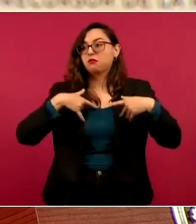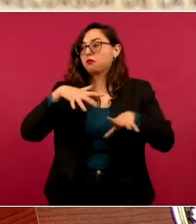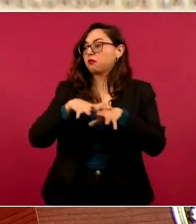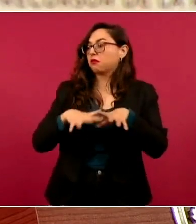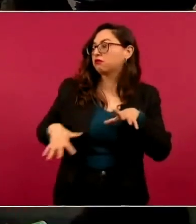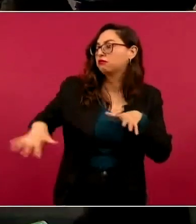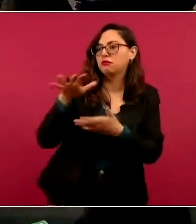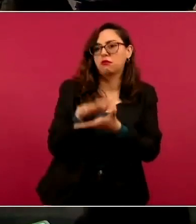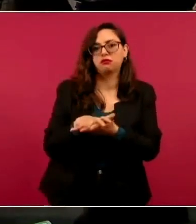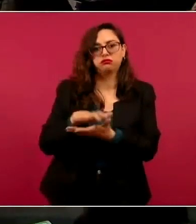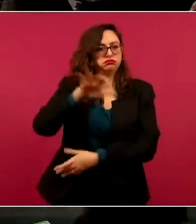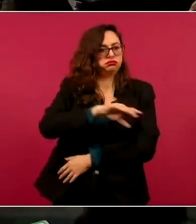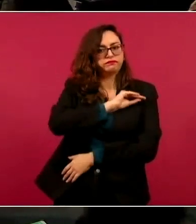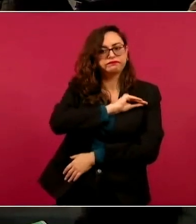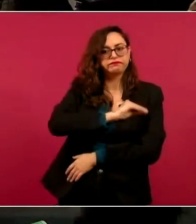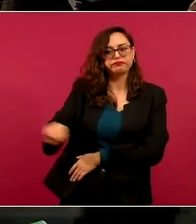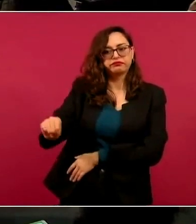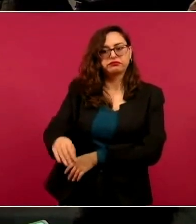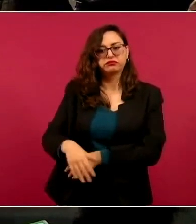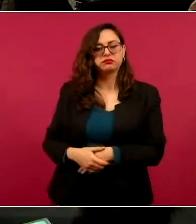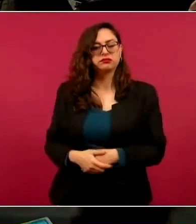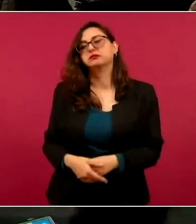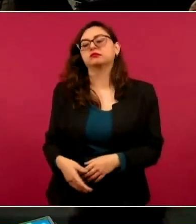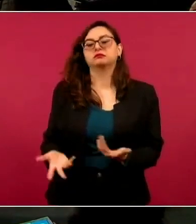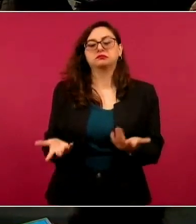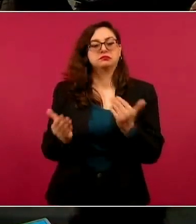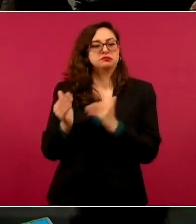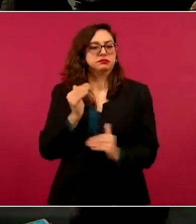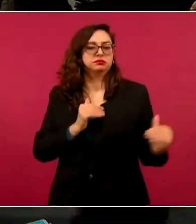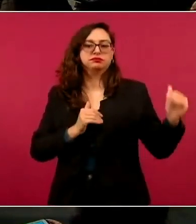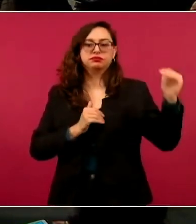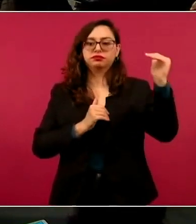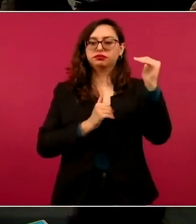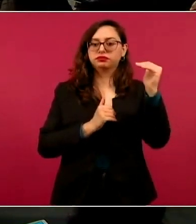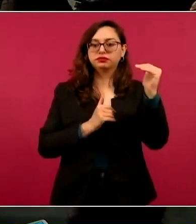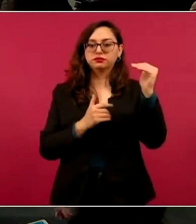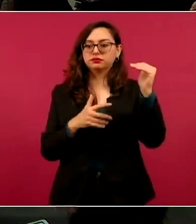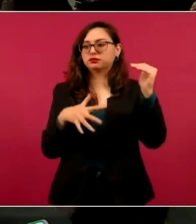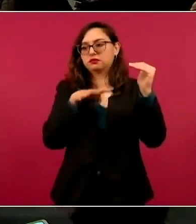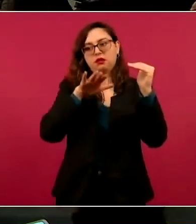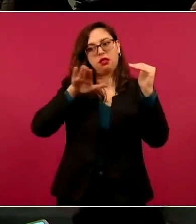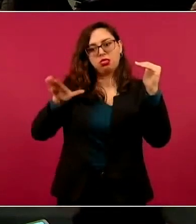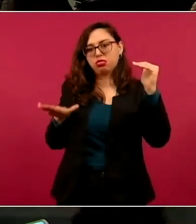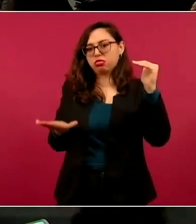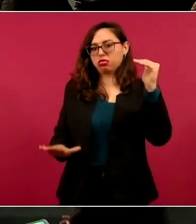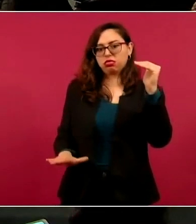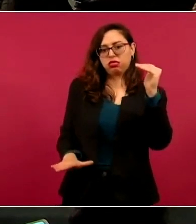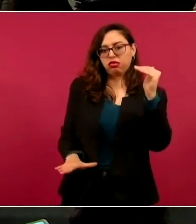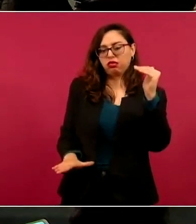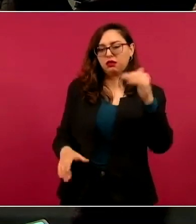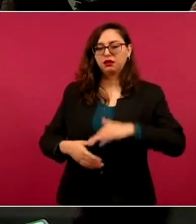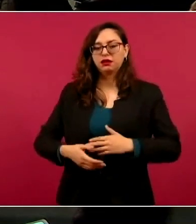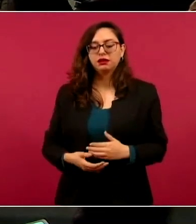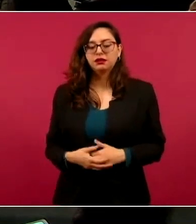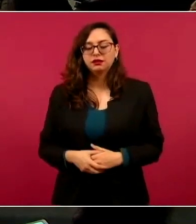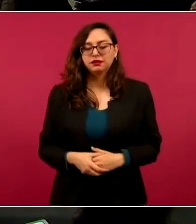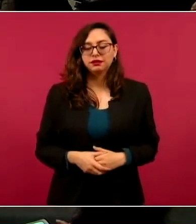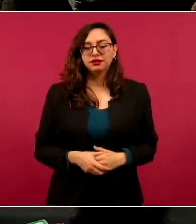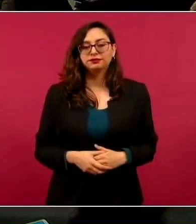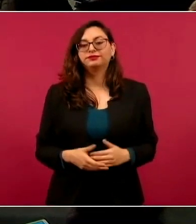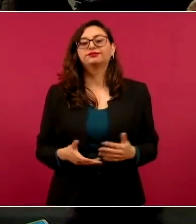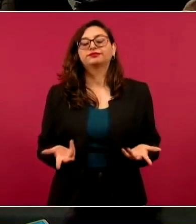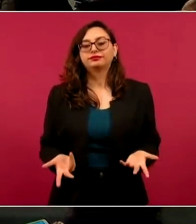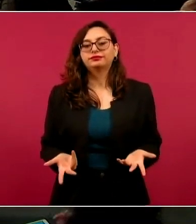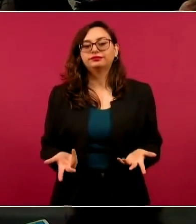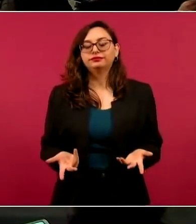Entonces, se sienten superiores. Entonces, la democracia es